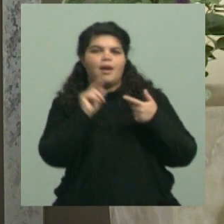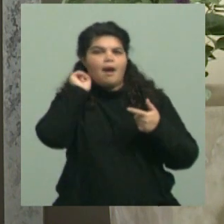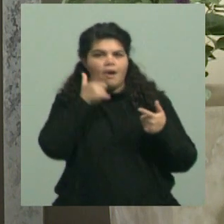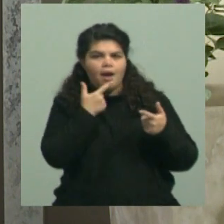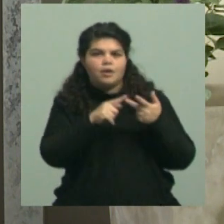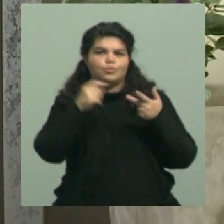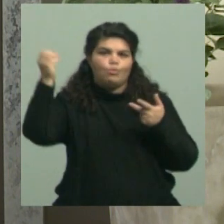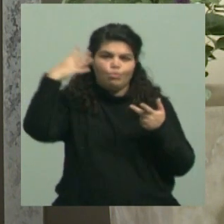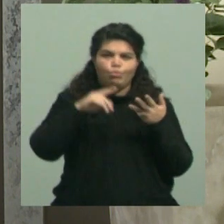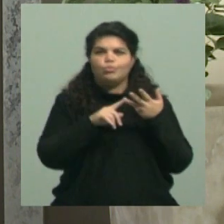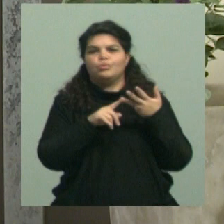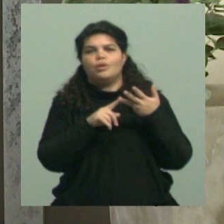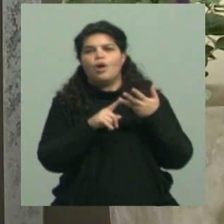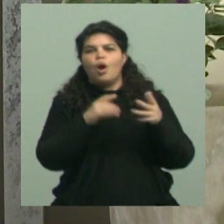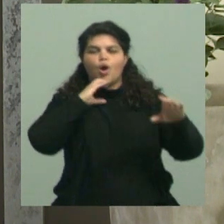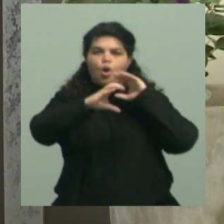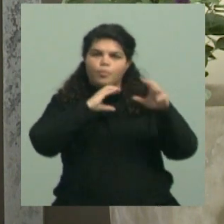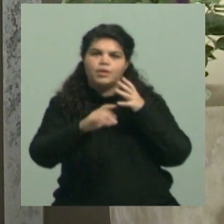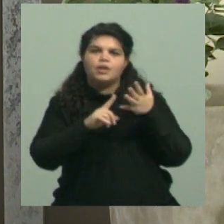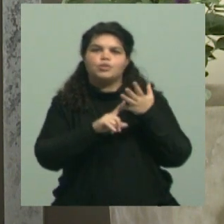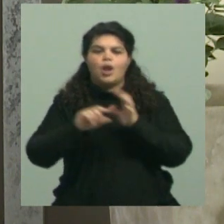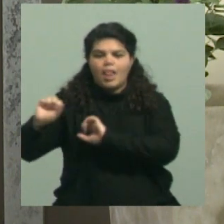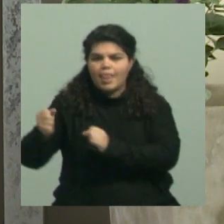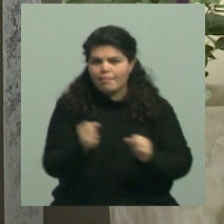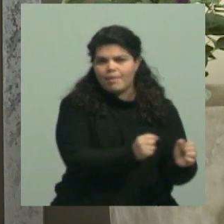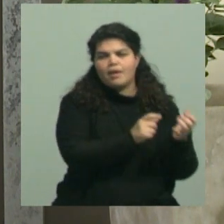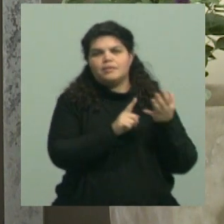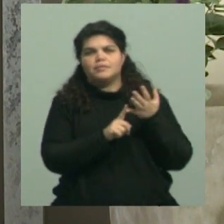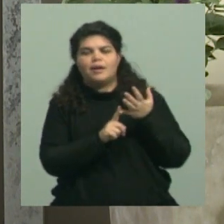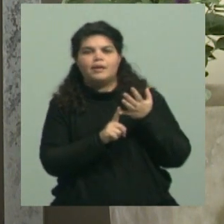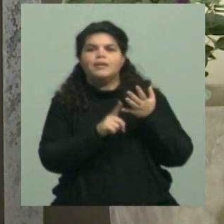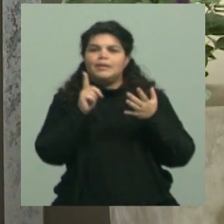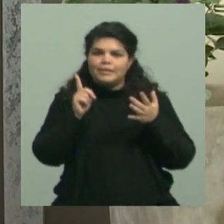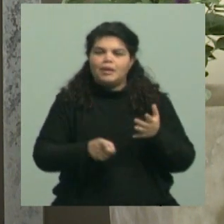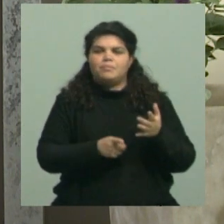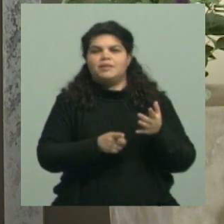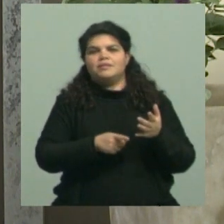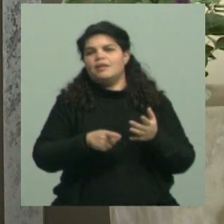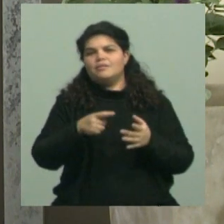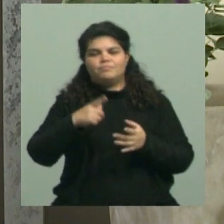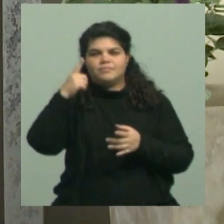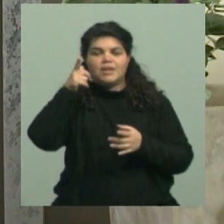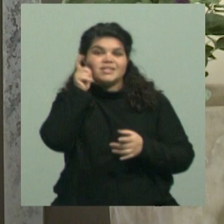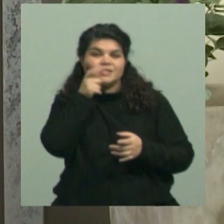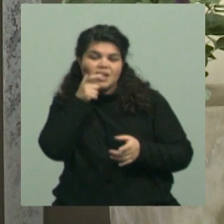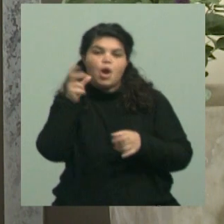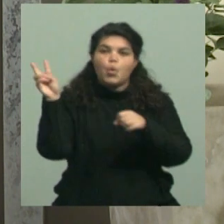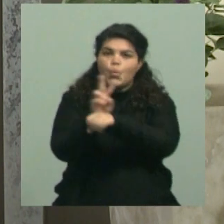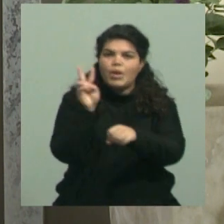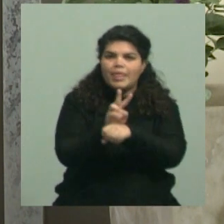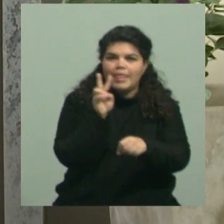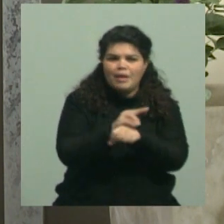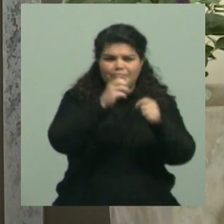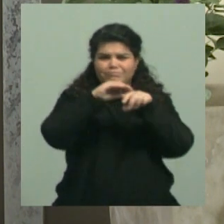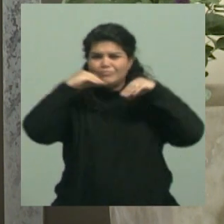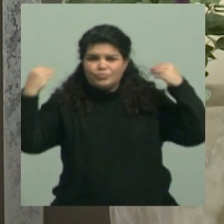comunicaciones, servicios de limpieza, servicios de seguridad. Todos estos servicios, en